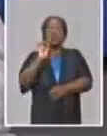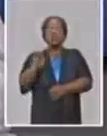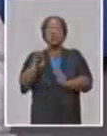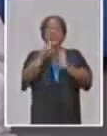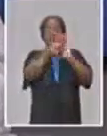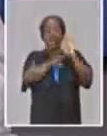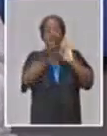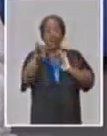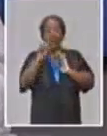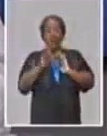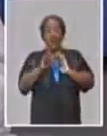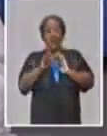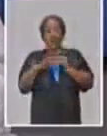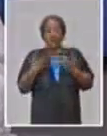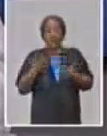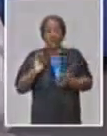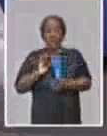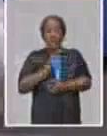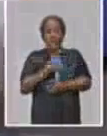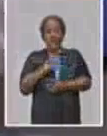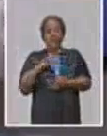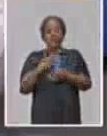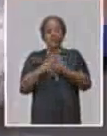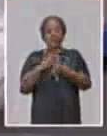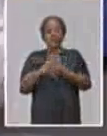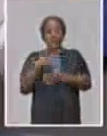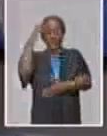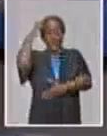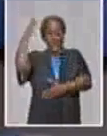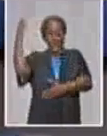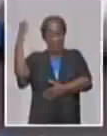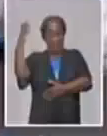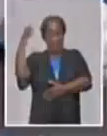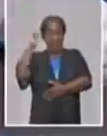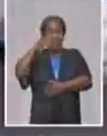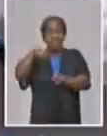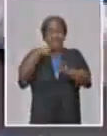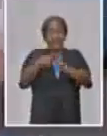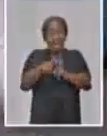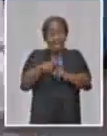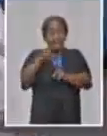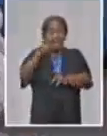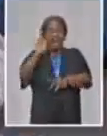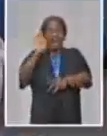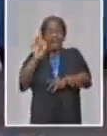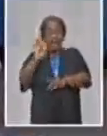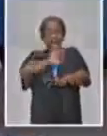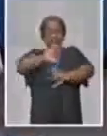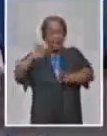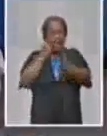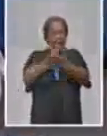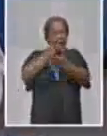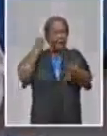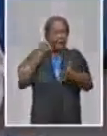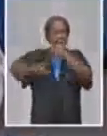para el perfeccionamiento de la empresa estatal. Se adicionan a 28 que habíamos aprobado ya